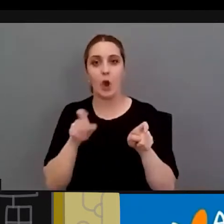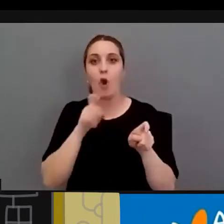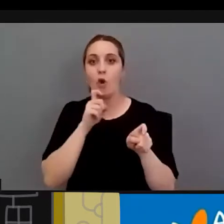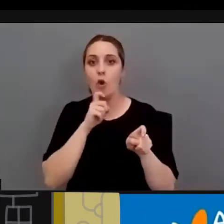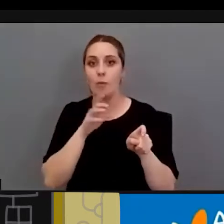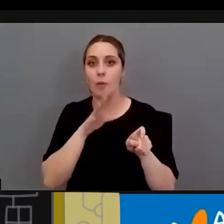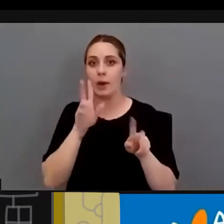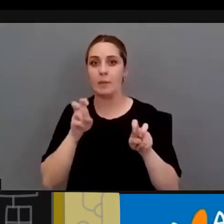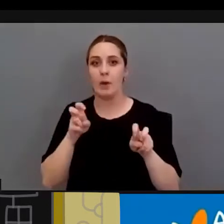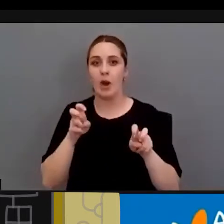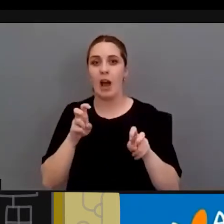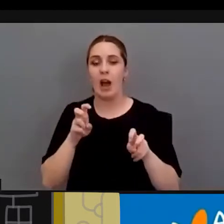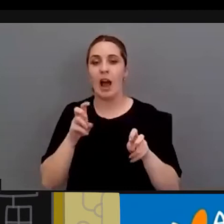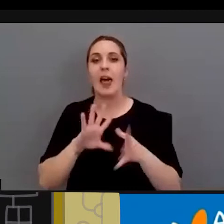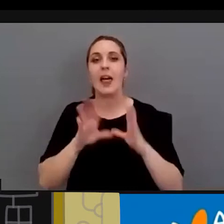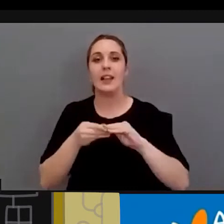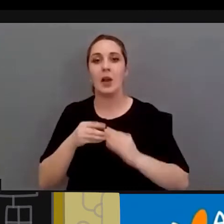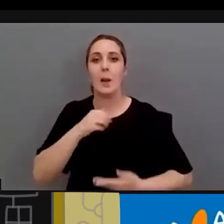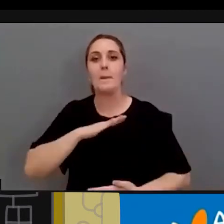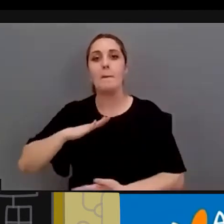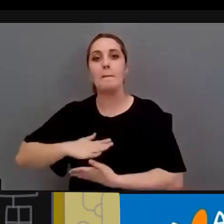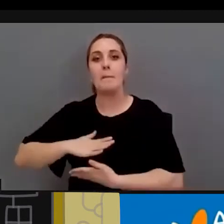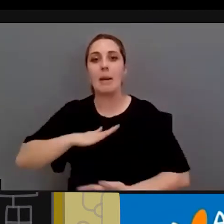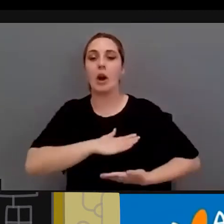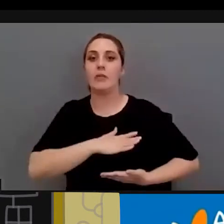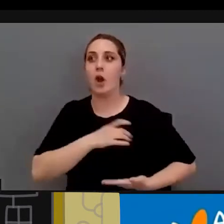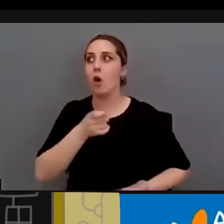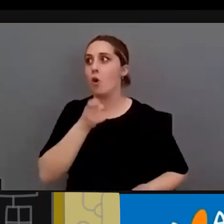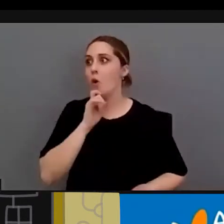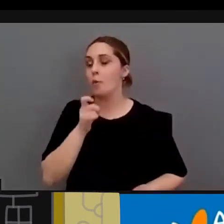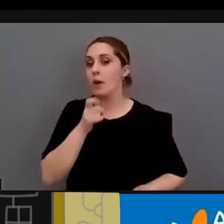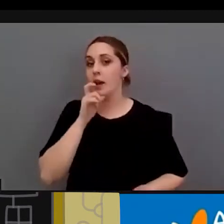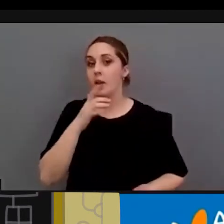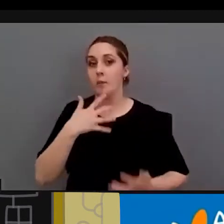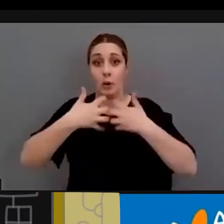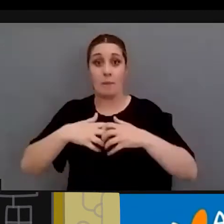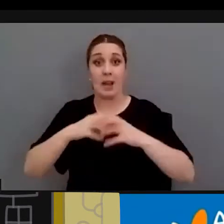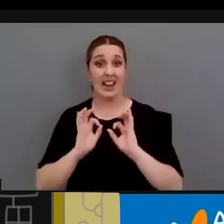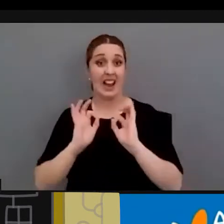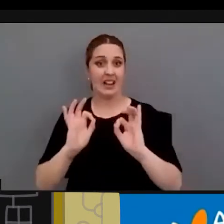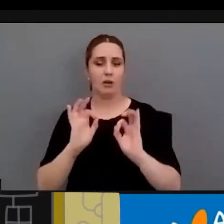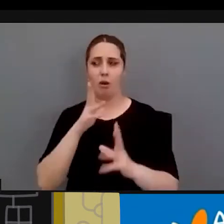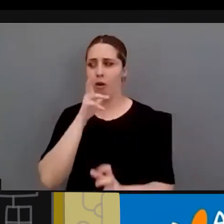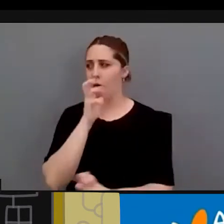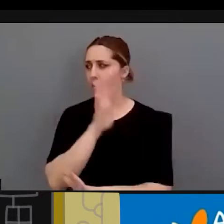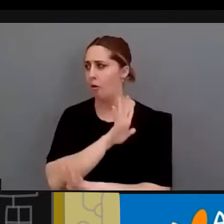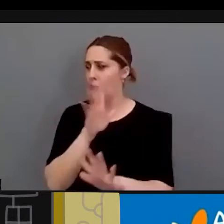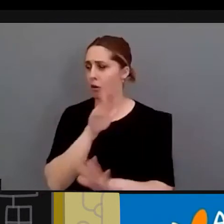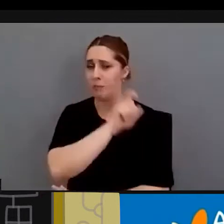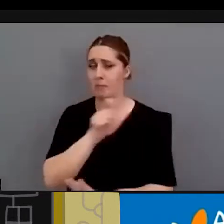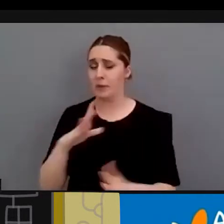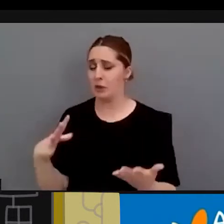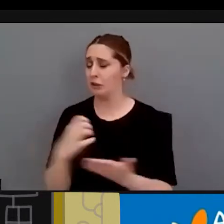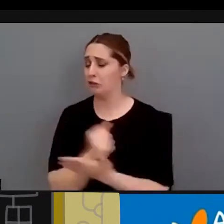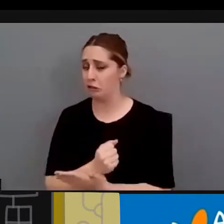mamografías ya eso sí que es mucho más complicado porque los aparatos de mamografía son un horror para todas las personas pues